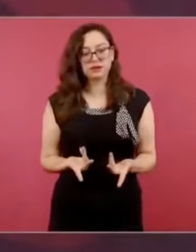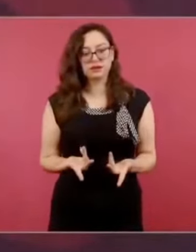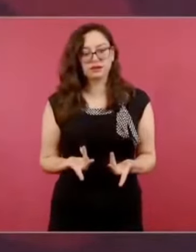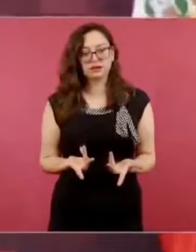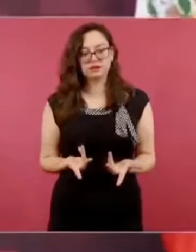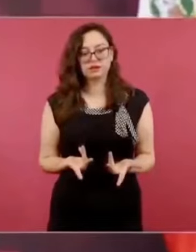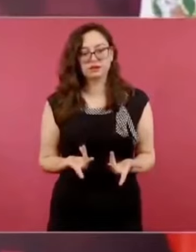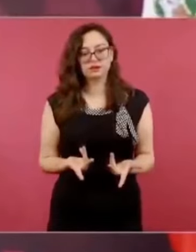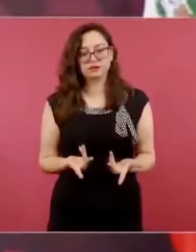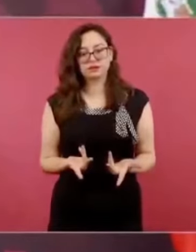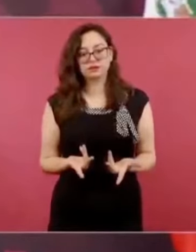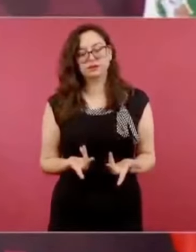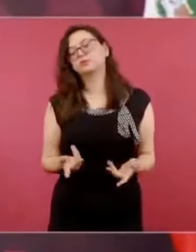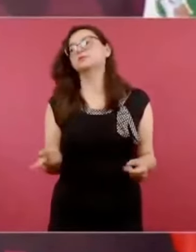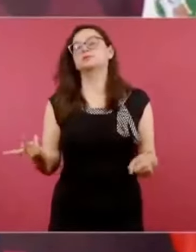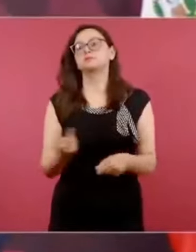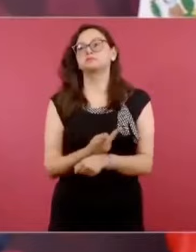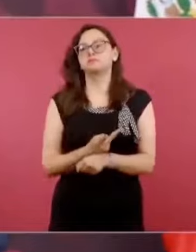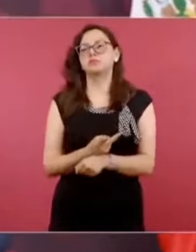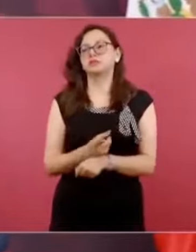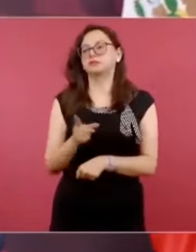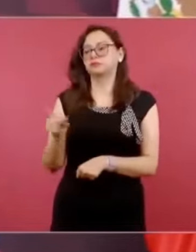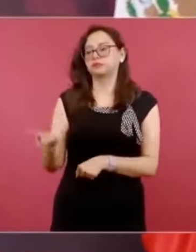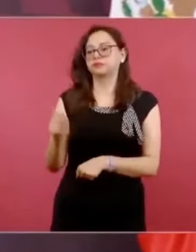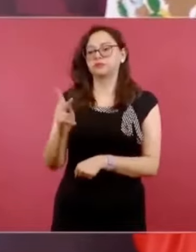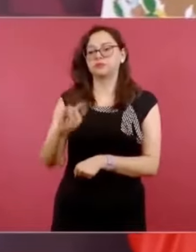interviniendo.